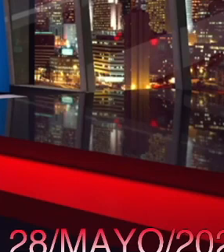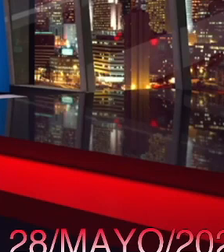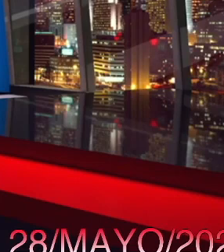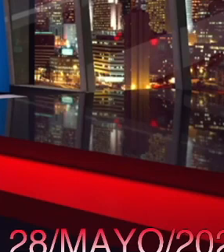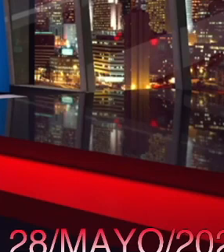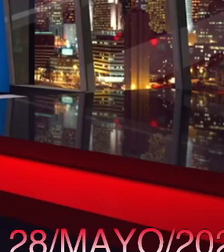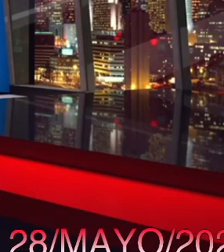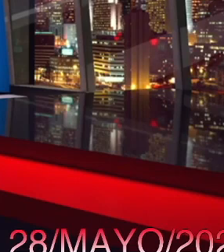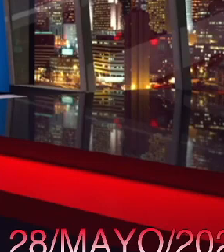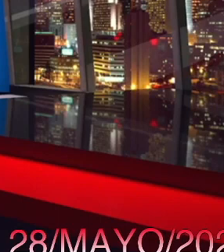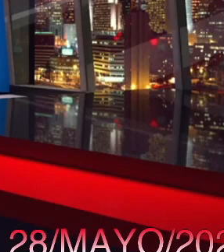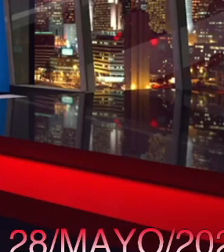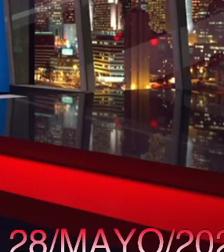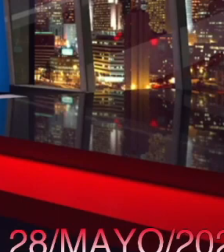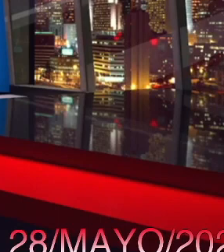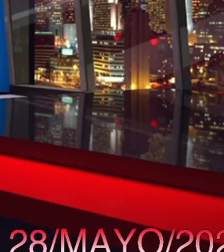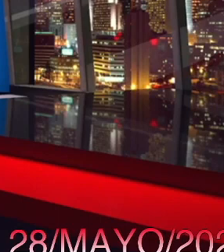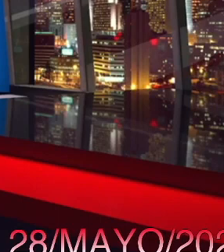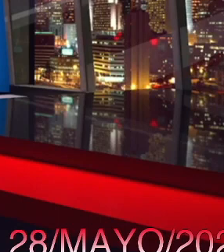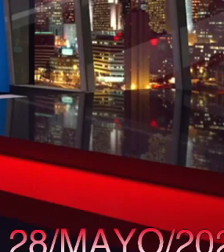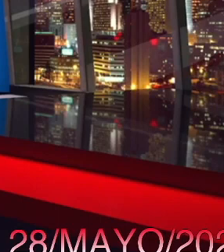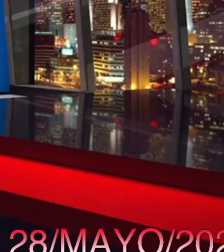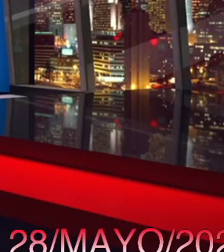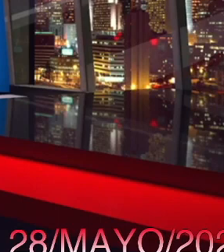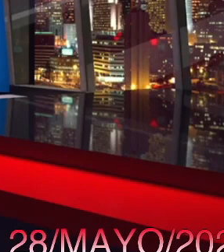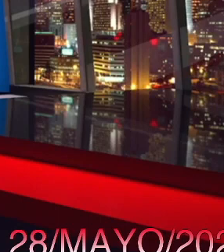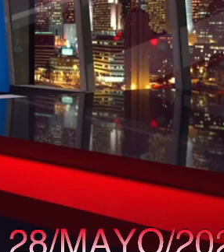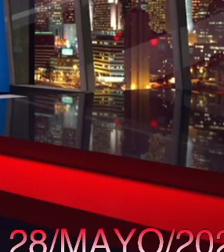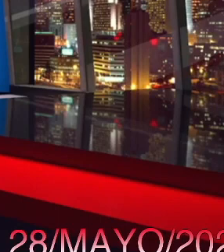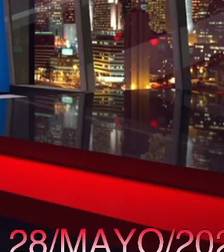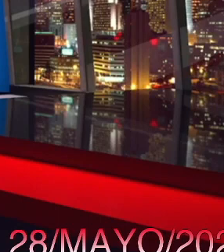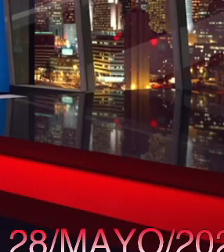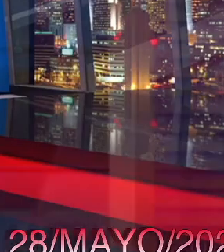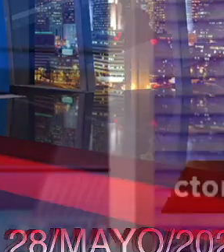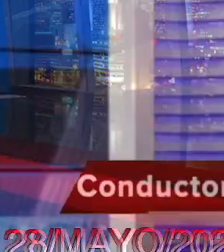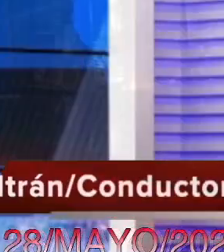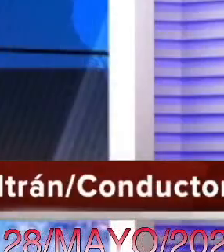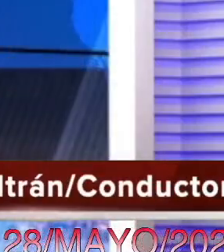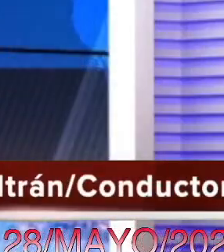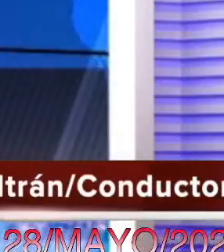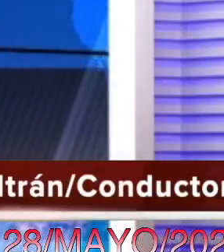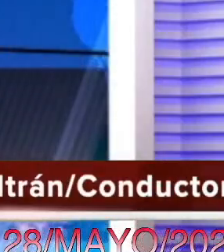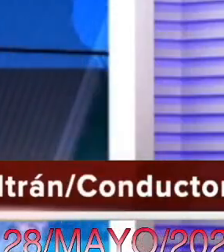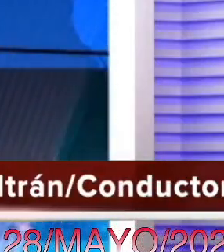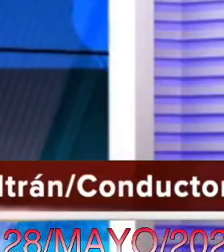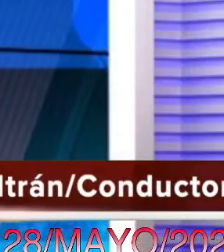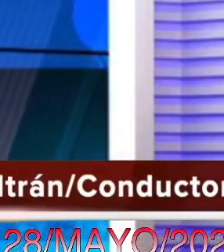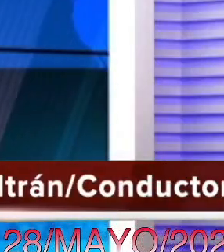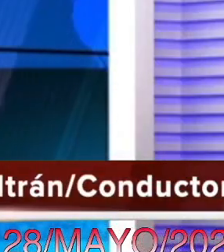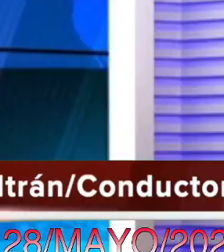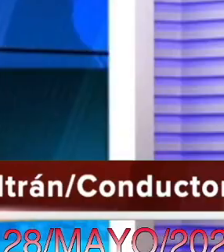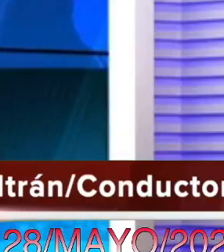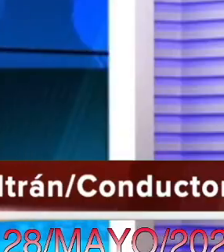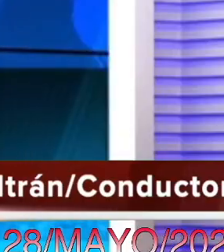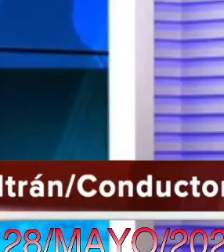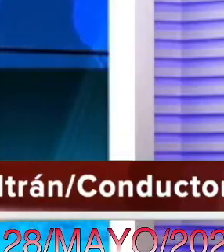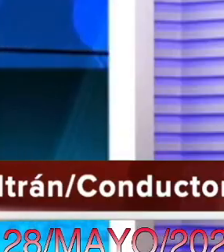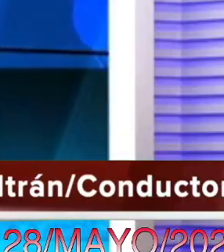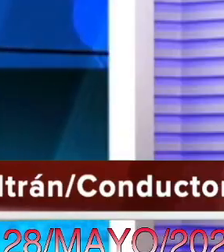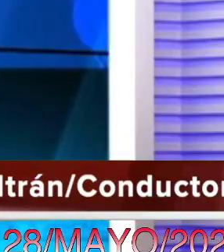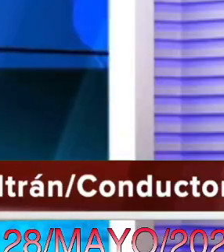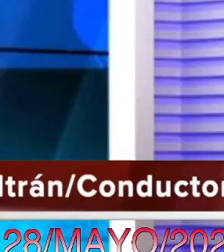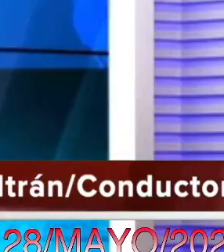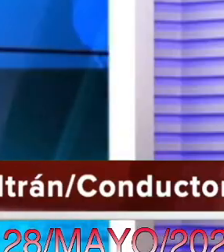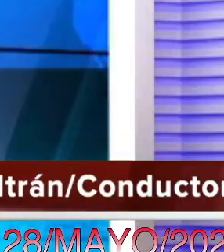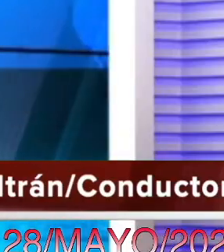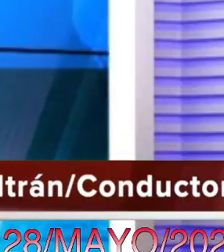y recuerda que Un México Informado siempre es Un México Mejor. También te invitamos a las redes sociales y como siempre nos vemos en